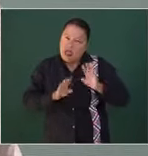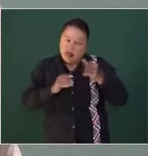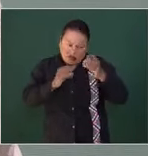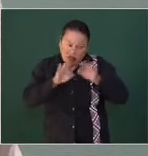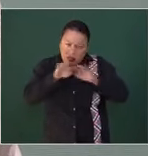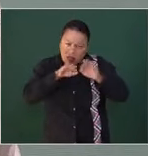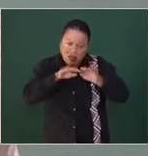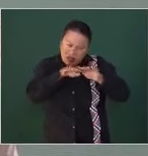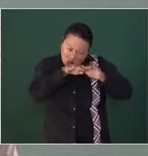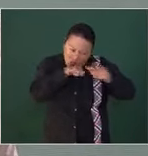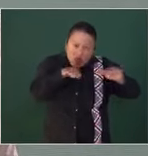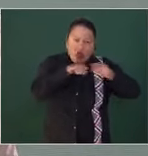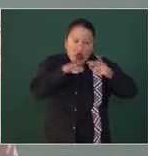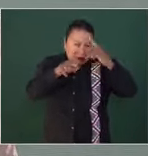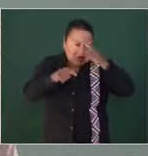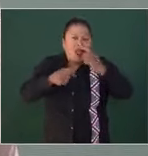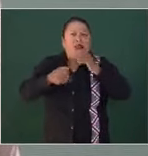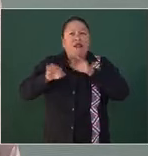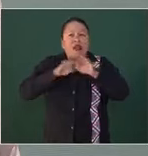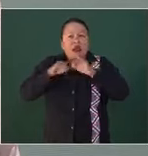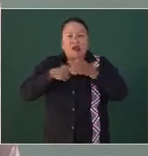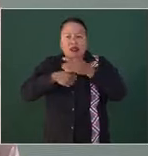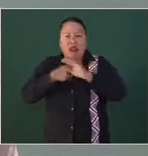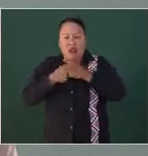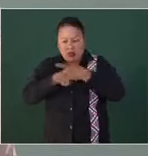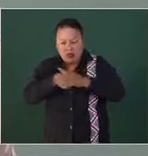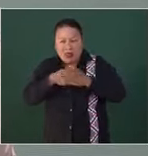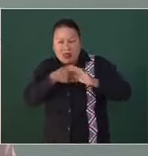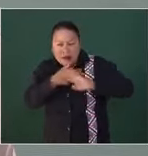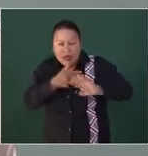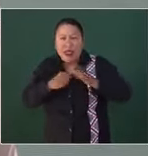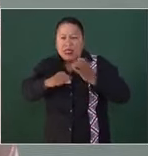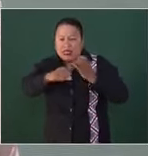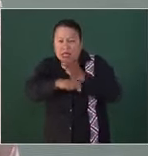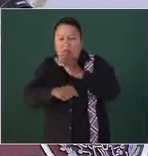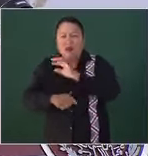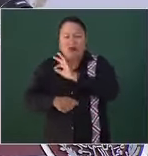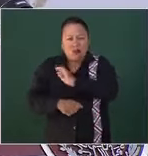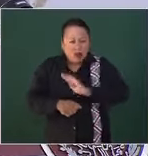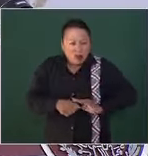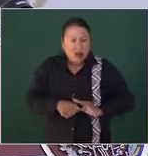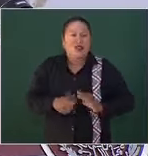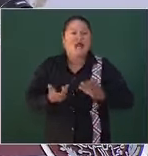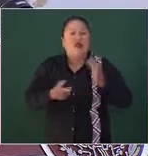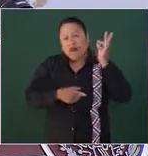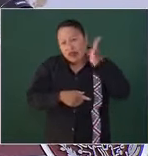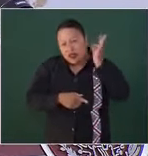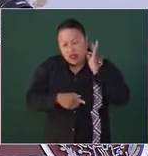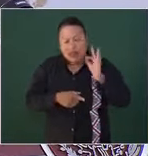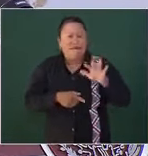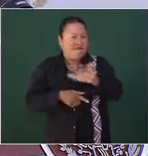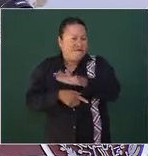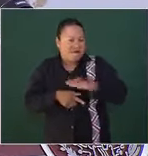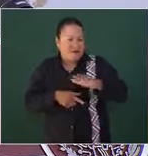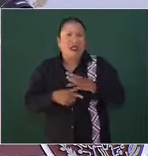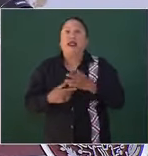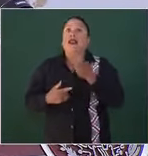a las labores de prevención con estados, municipios y fiscalías locales a través